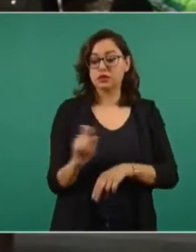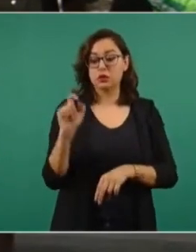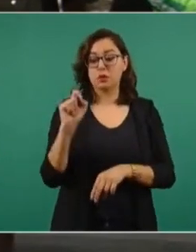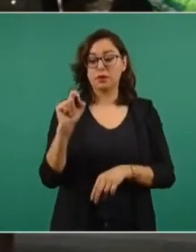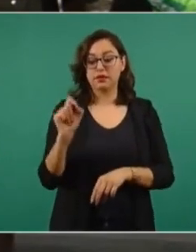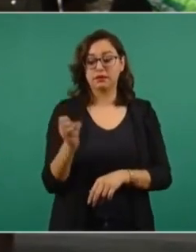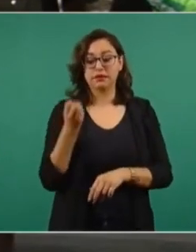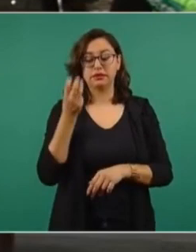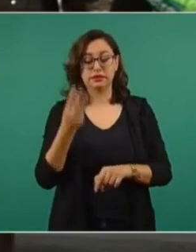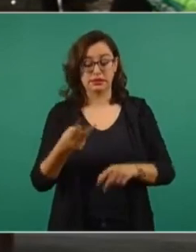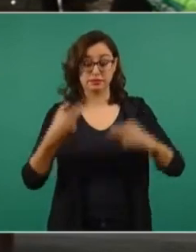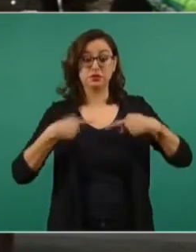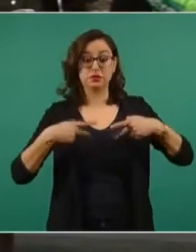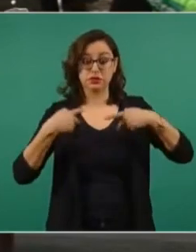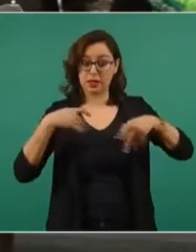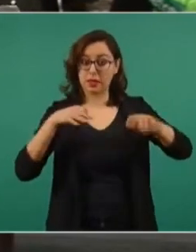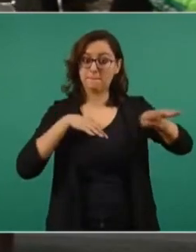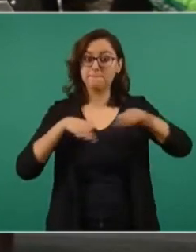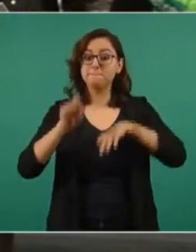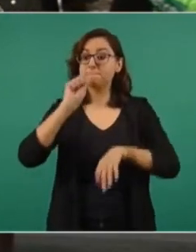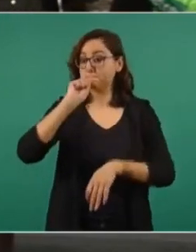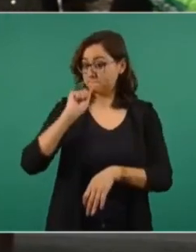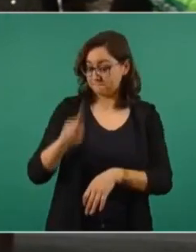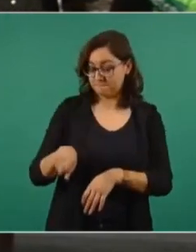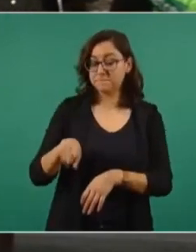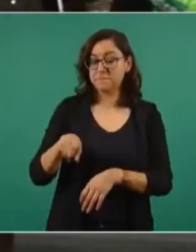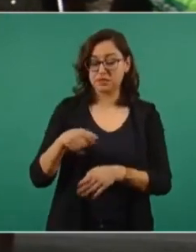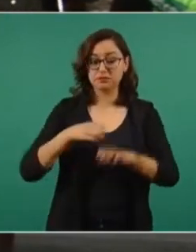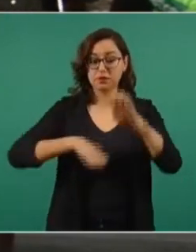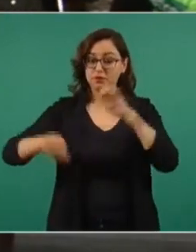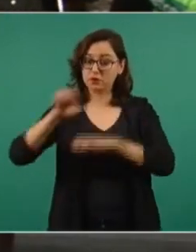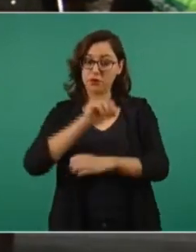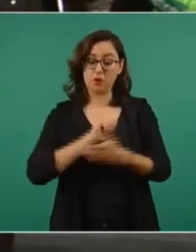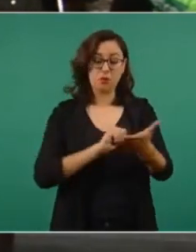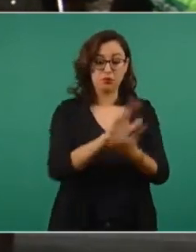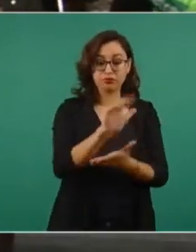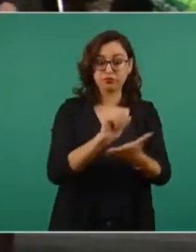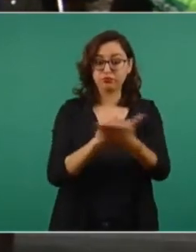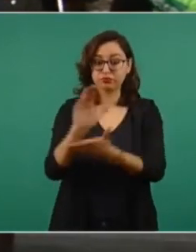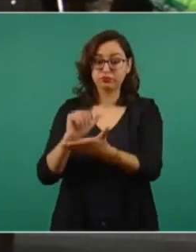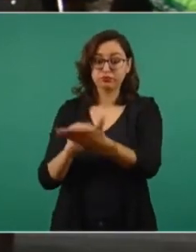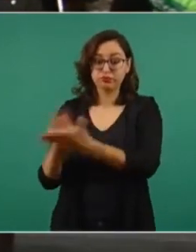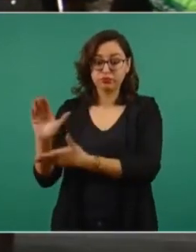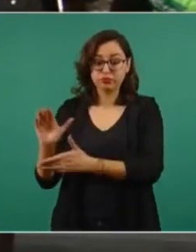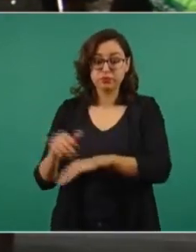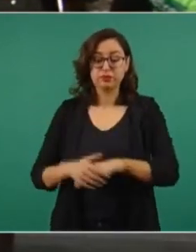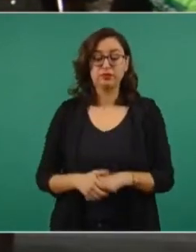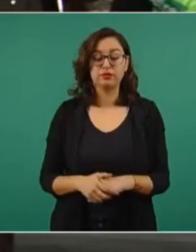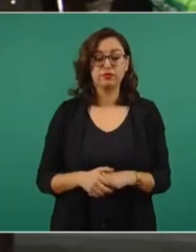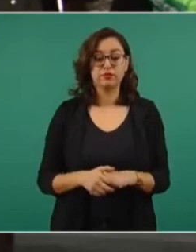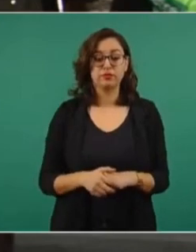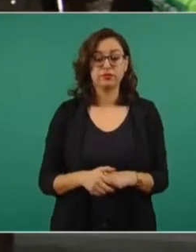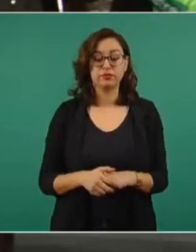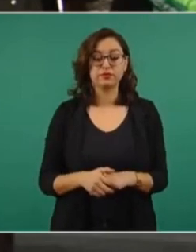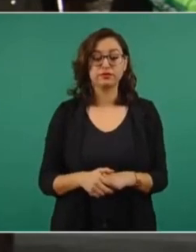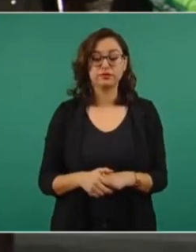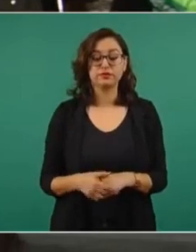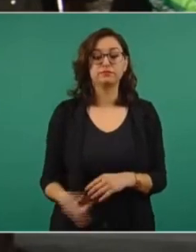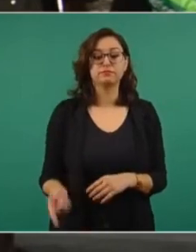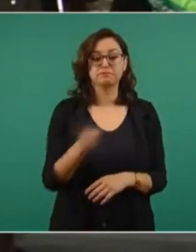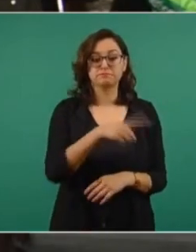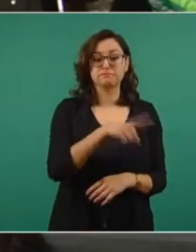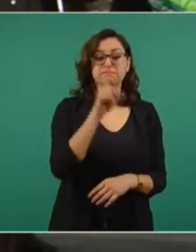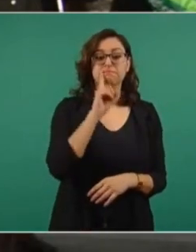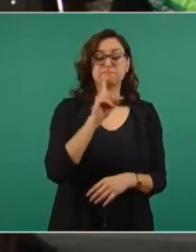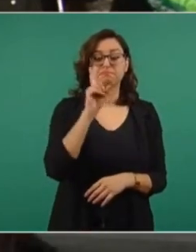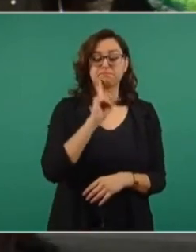despedidos precisamente de esta empresa Texit Hierro México. Entonces, pues, también la señora Kamala